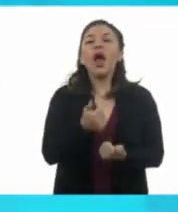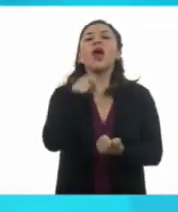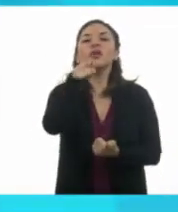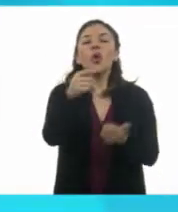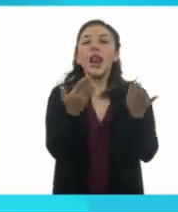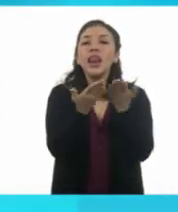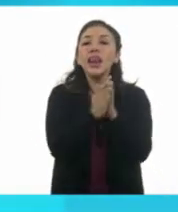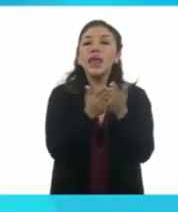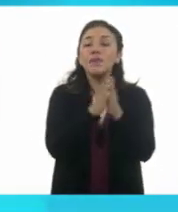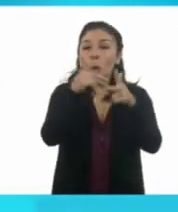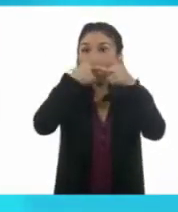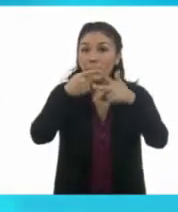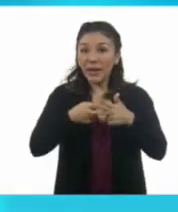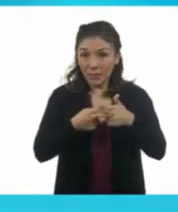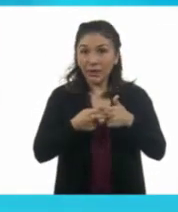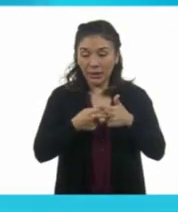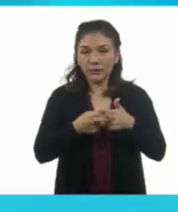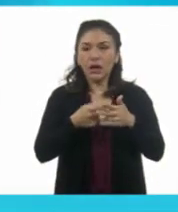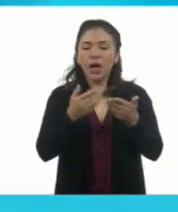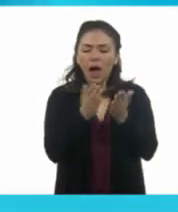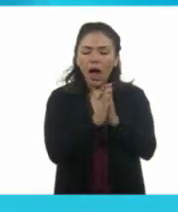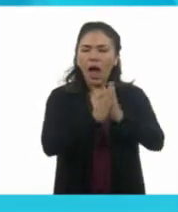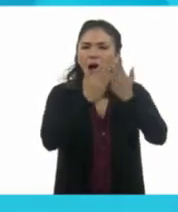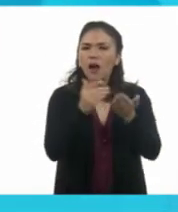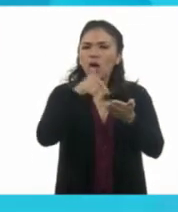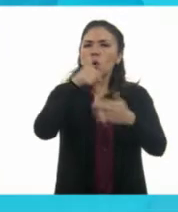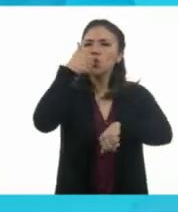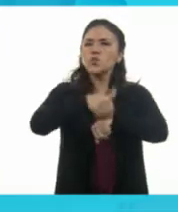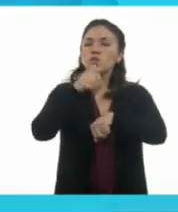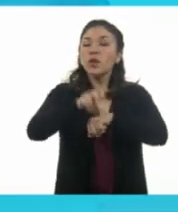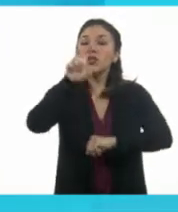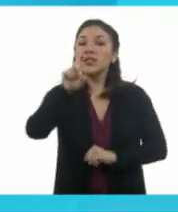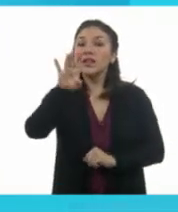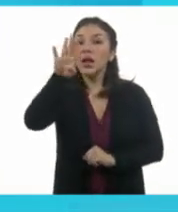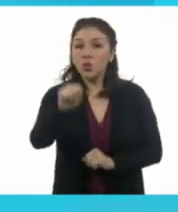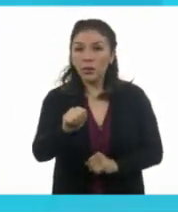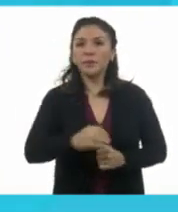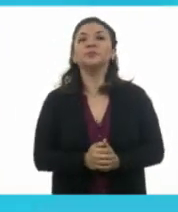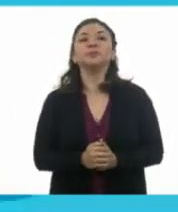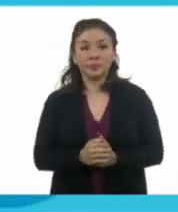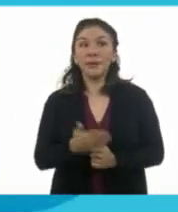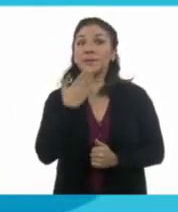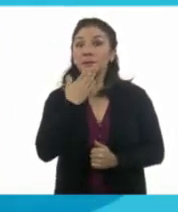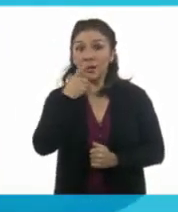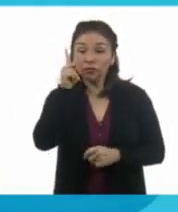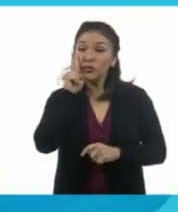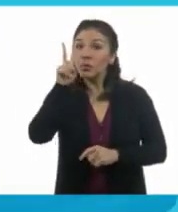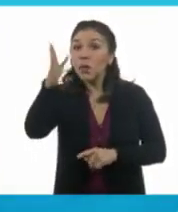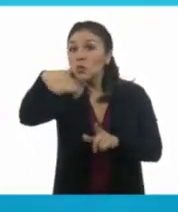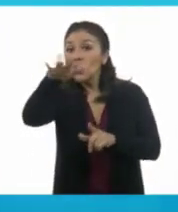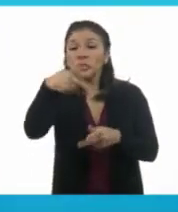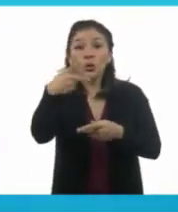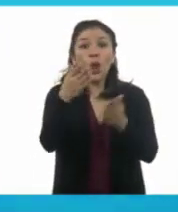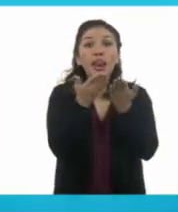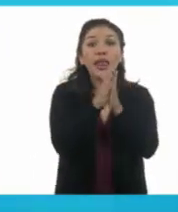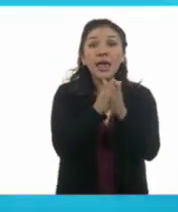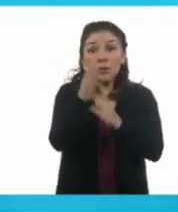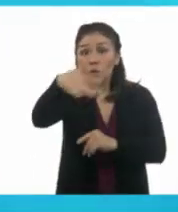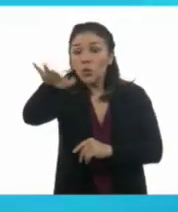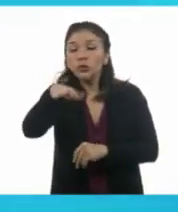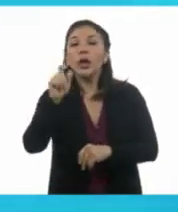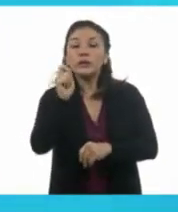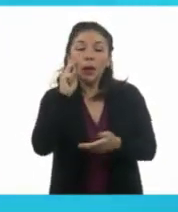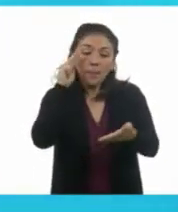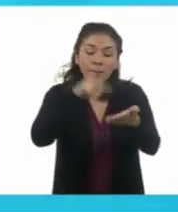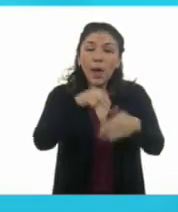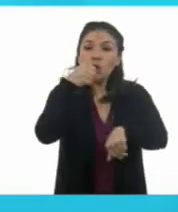traer su libro de matemáticas y abrirlo en la página número 39. Muy bien. Entonces corran por el libro de matemáticas y busquen